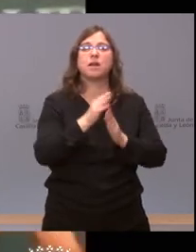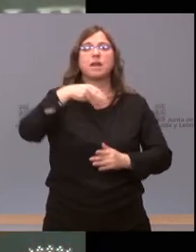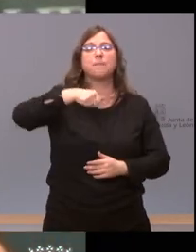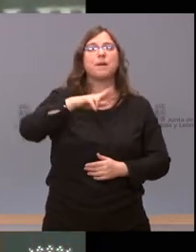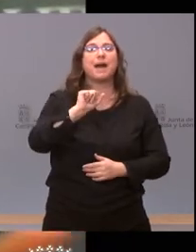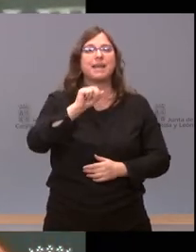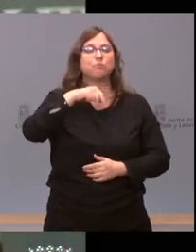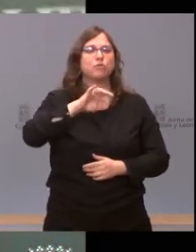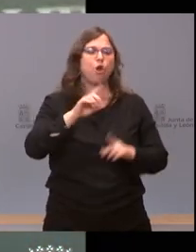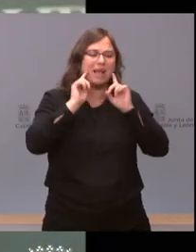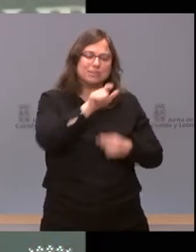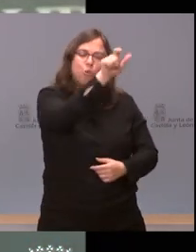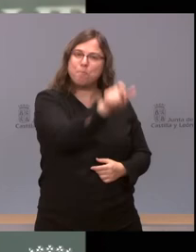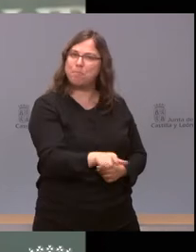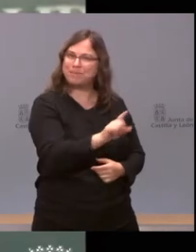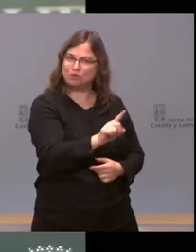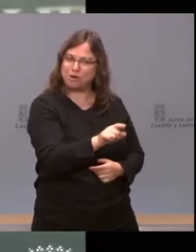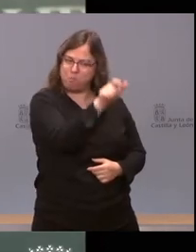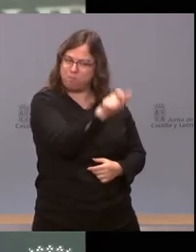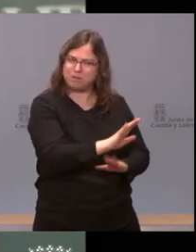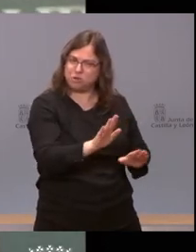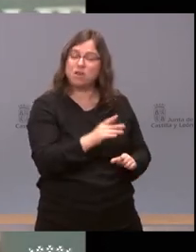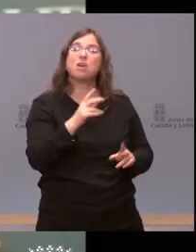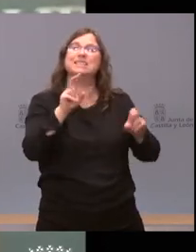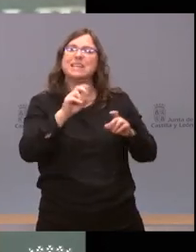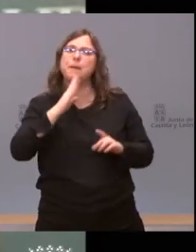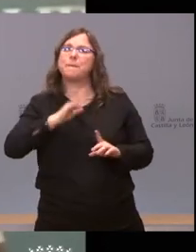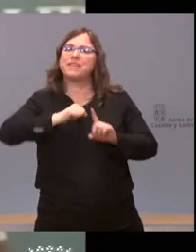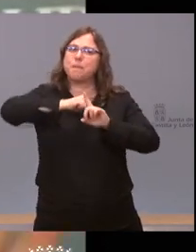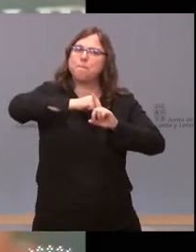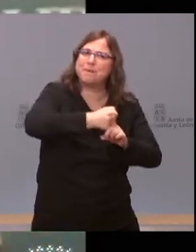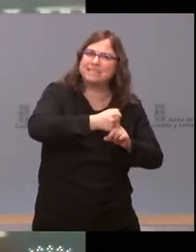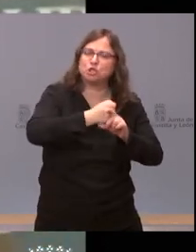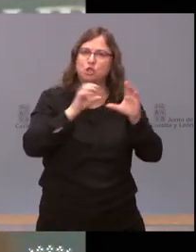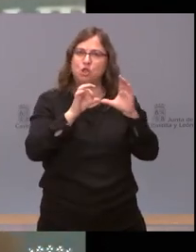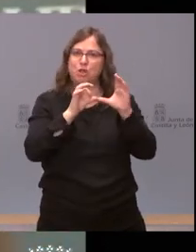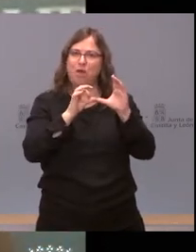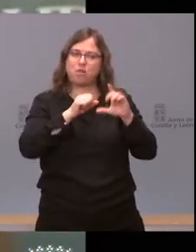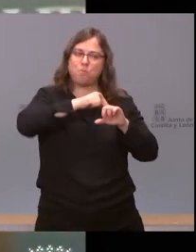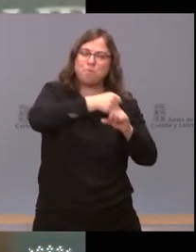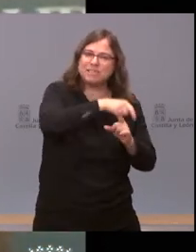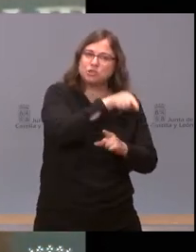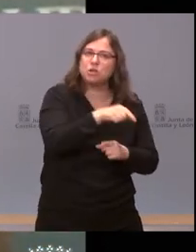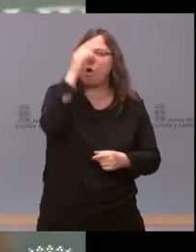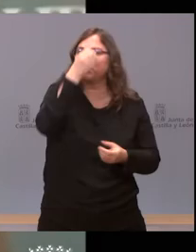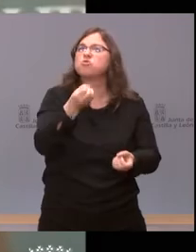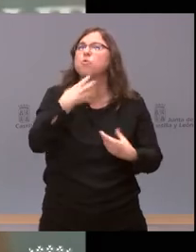sobre María Montero como tal sino sobre las posibles presiones que ha sufrido desde su partido ex partido muchas gracias